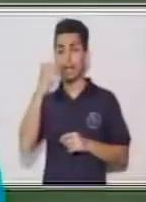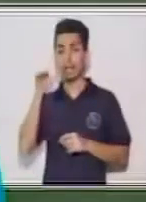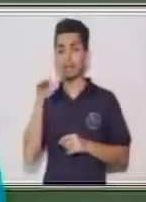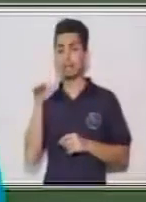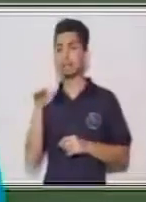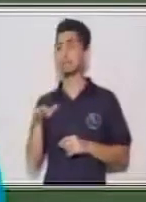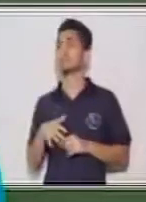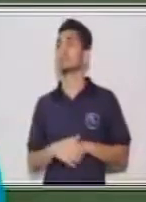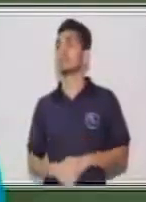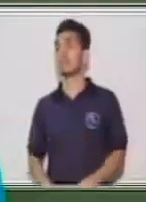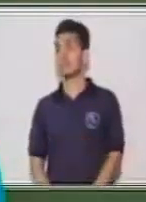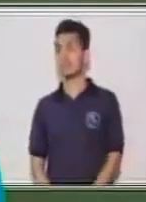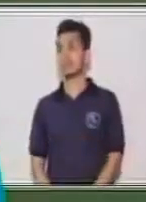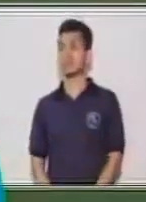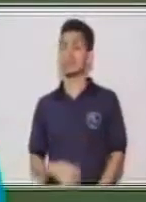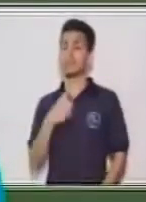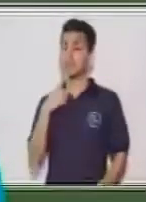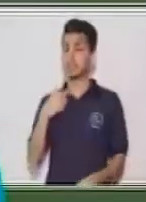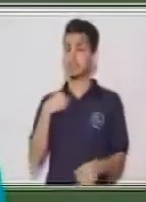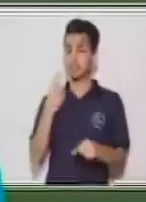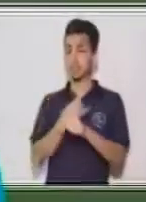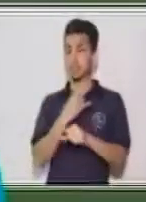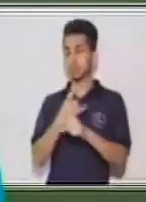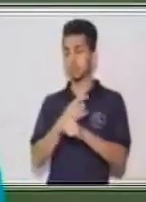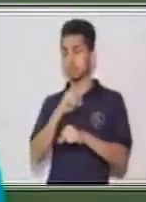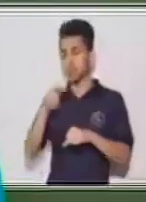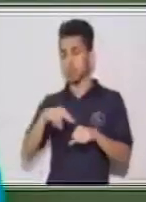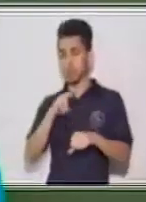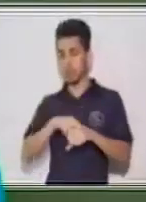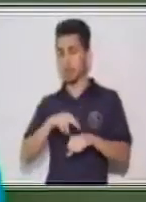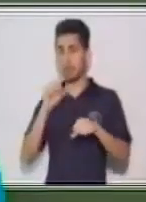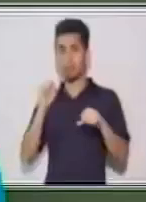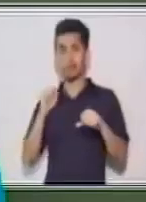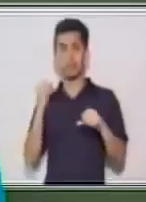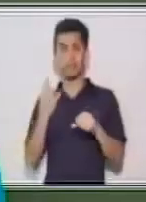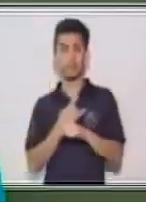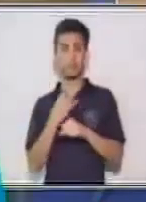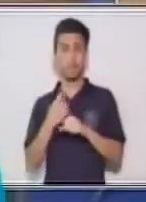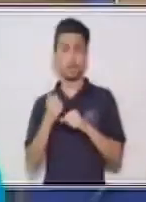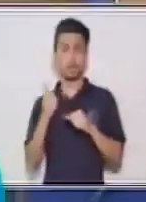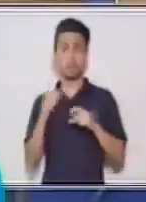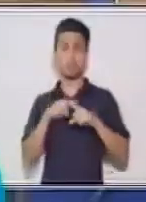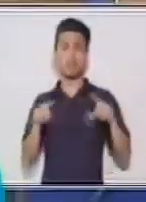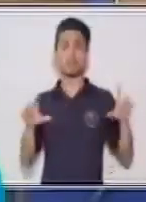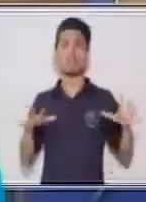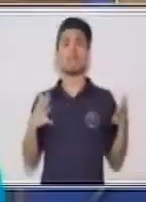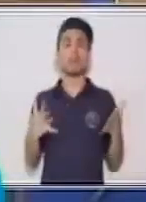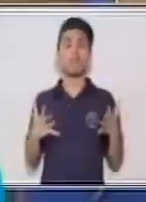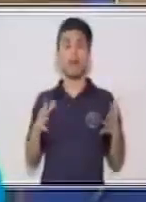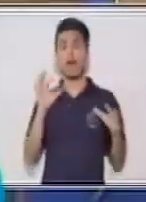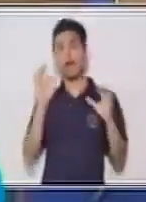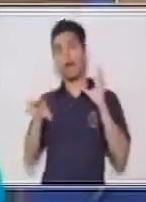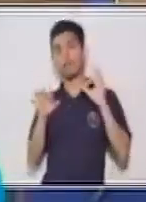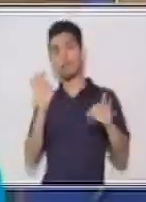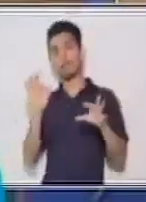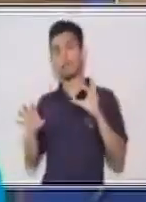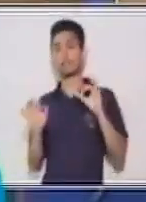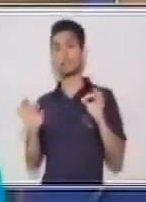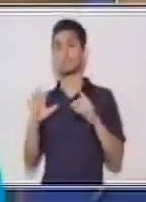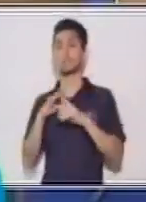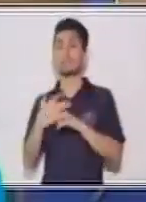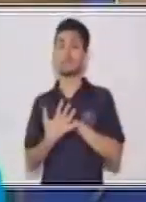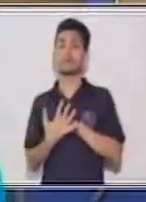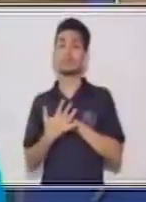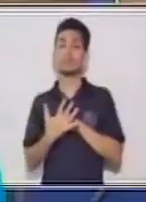verbos se utilizaran sólo de esta manera, podríamos entendernos muy bien. Pero el problema es de que en algunas ocasiones, pues las